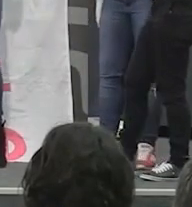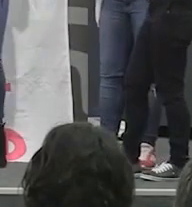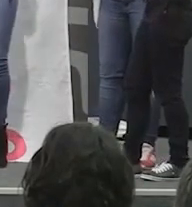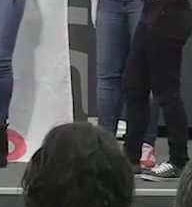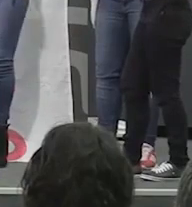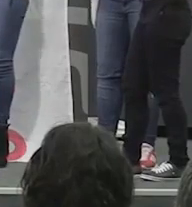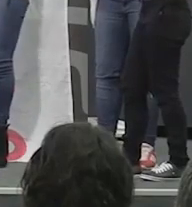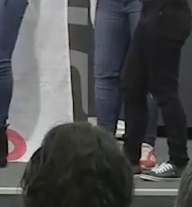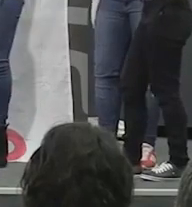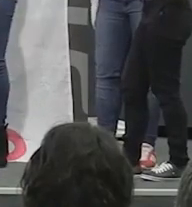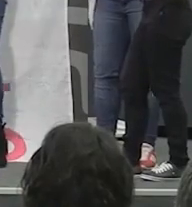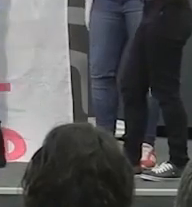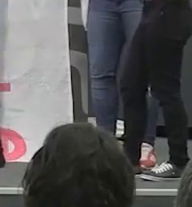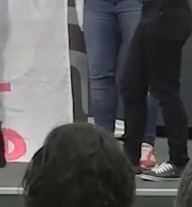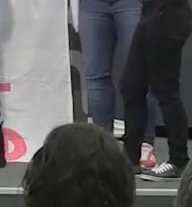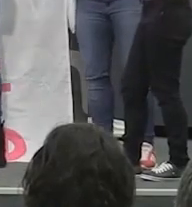náfragua